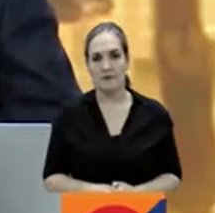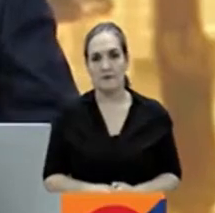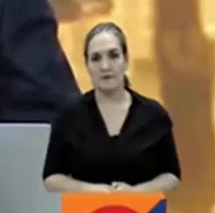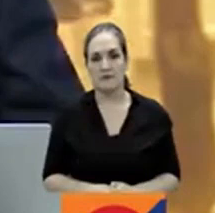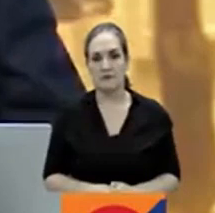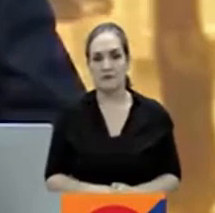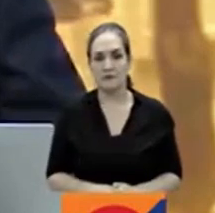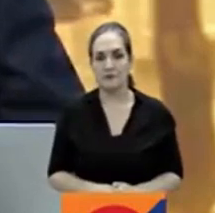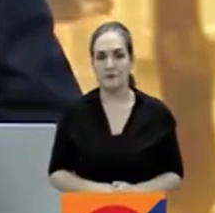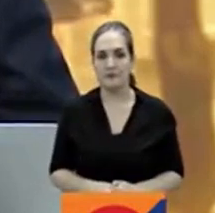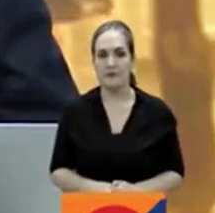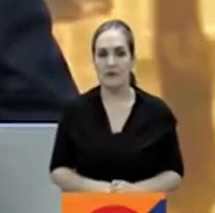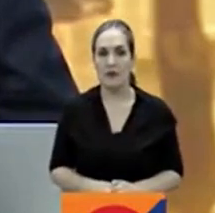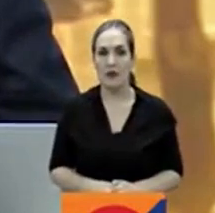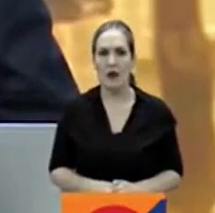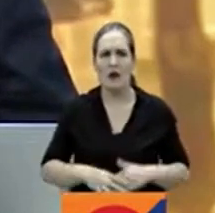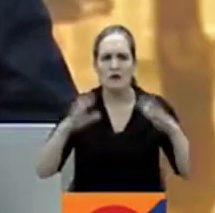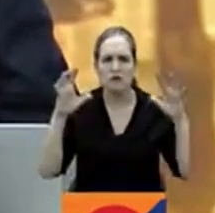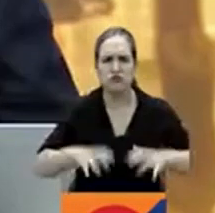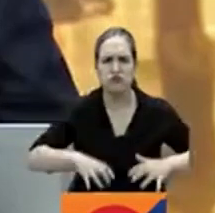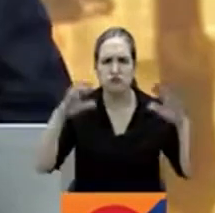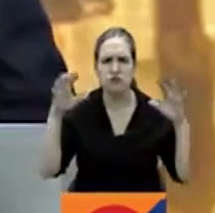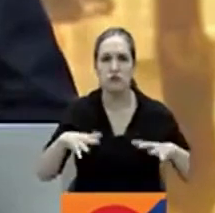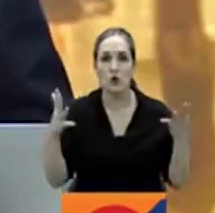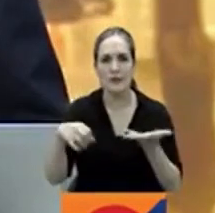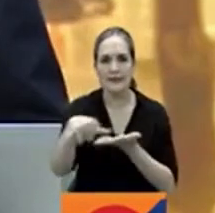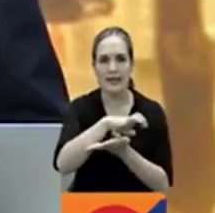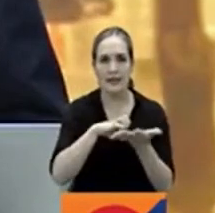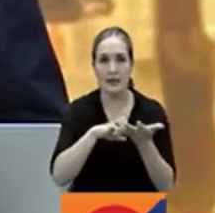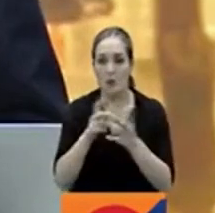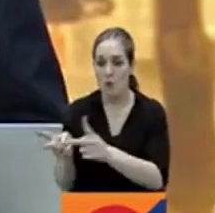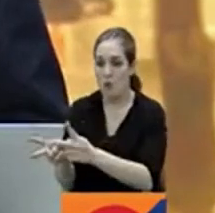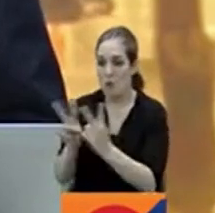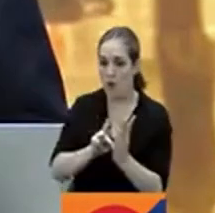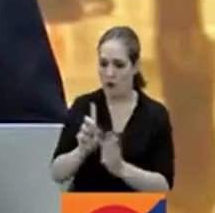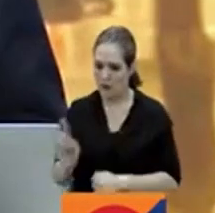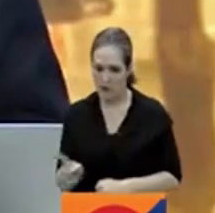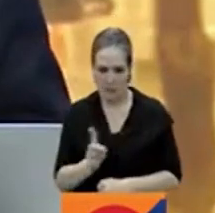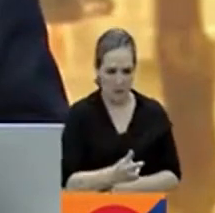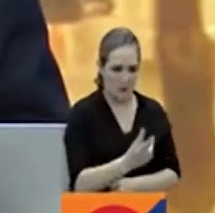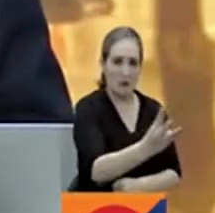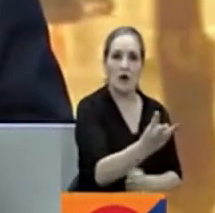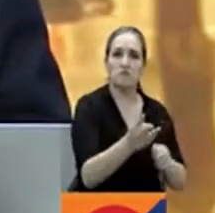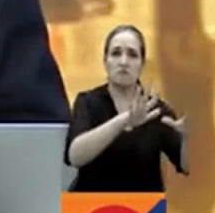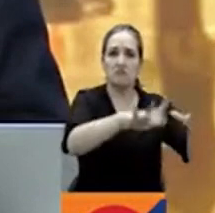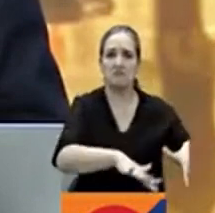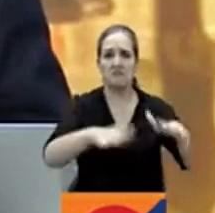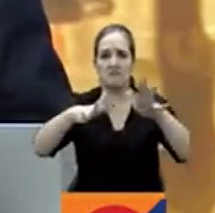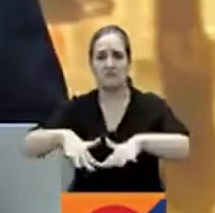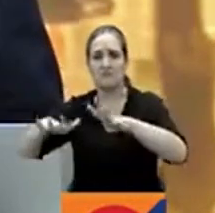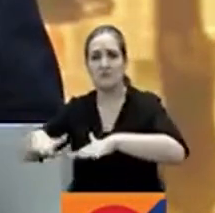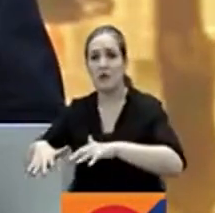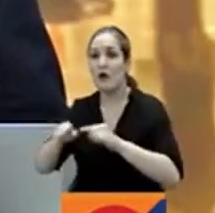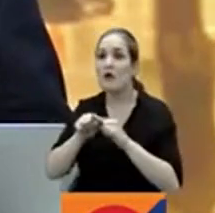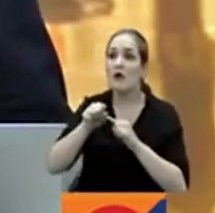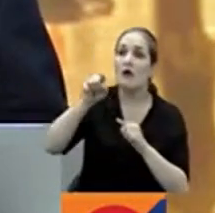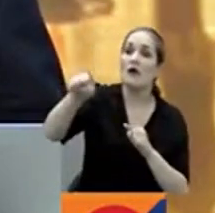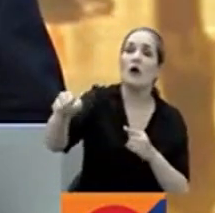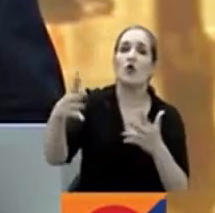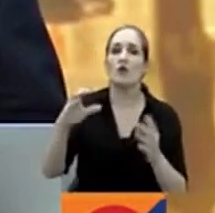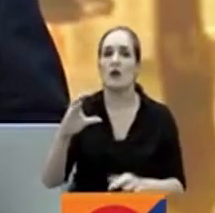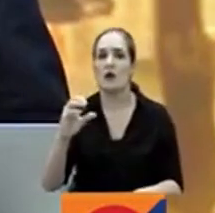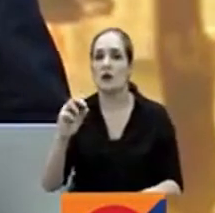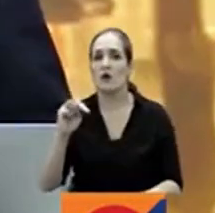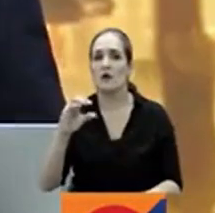Por las fuertes lluvias, tres puentes en Santander se desplomaron y hay cierre vial en la vía que comunica a Málaga y Concepción. La comunidad pide una